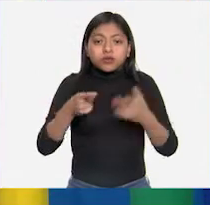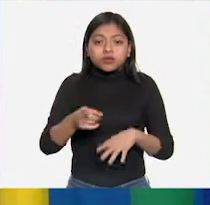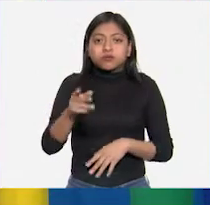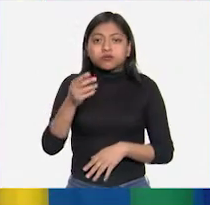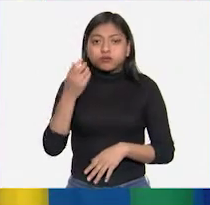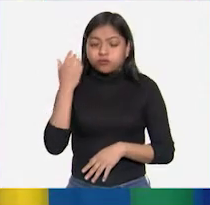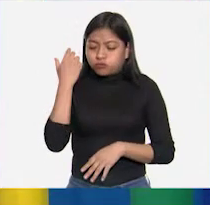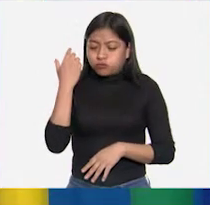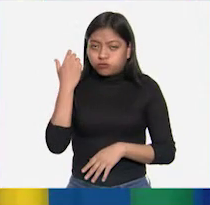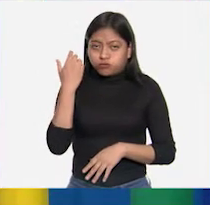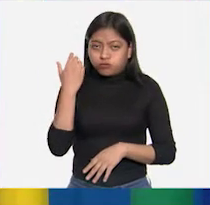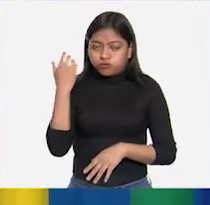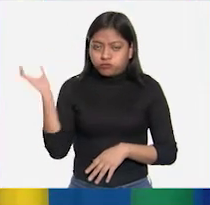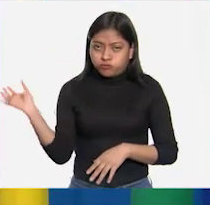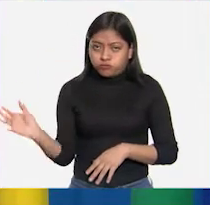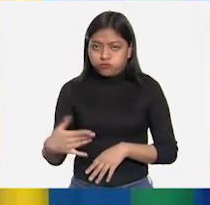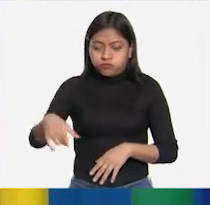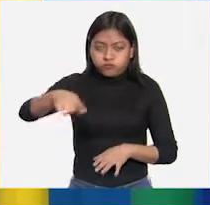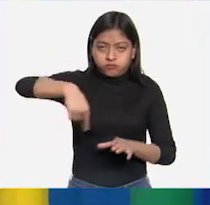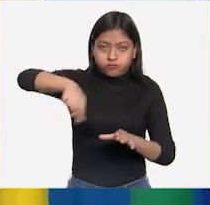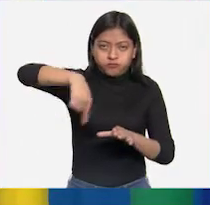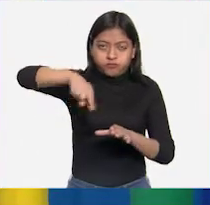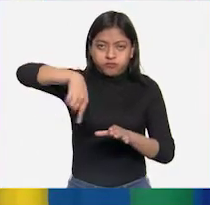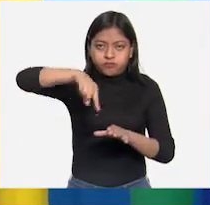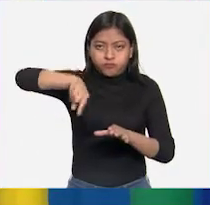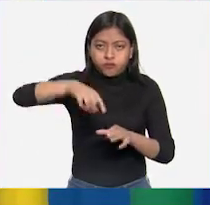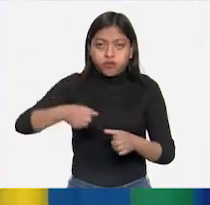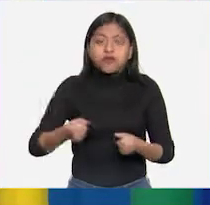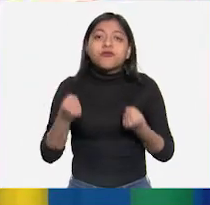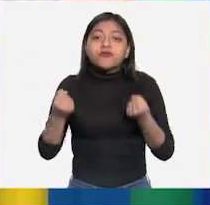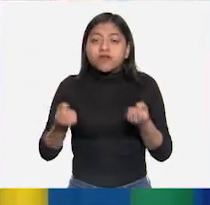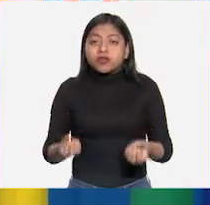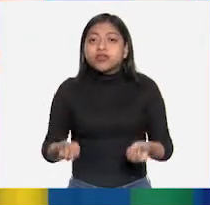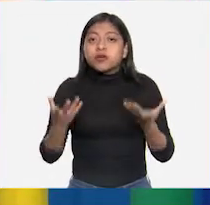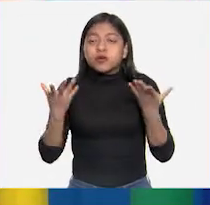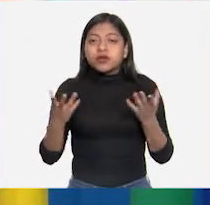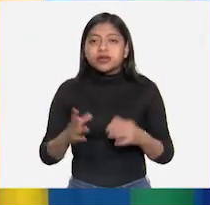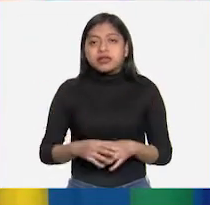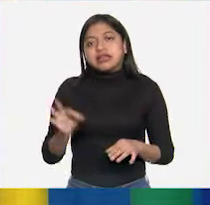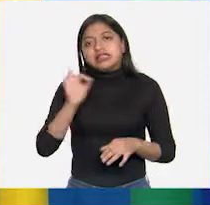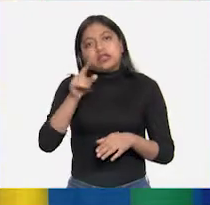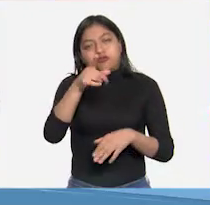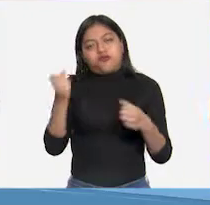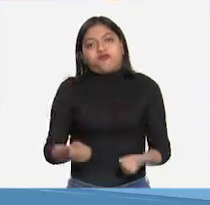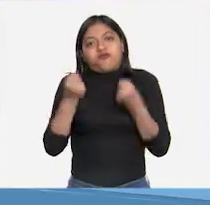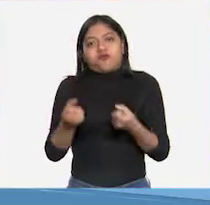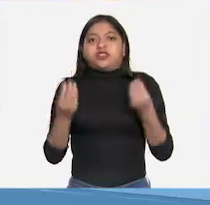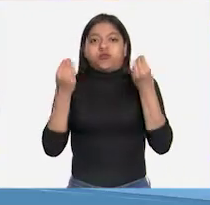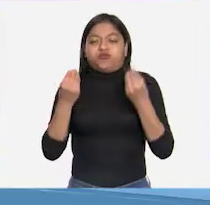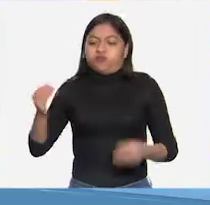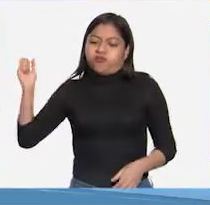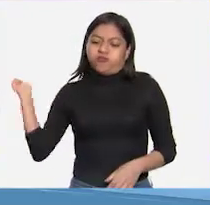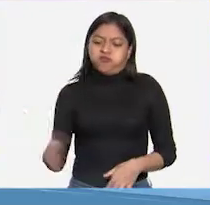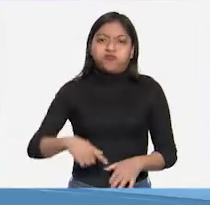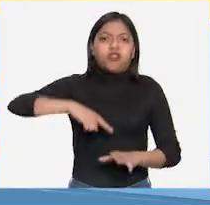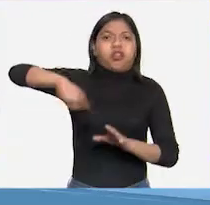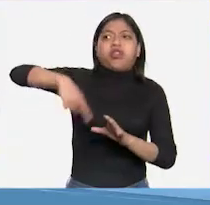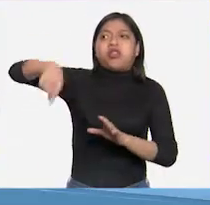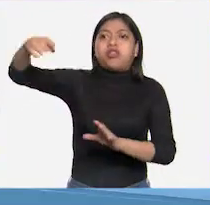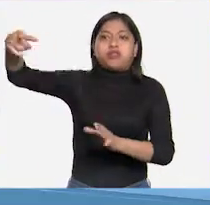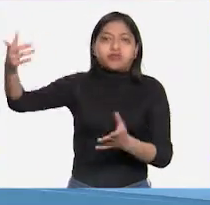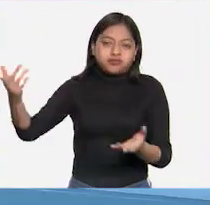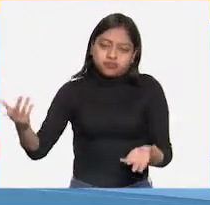lanzar el trompo para que caiga bailando y no salga rodando por todas partes. Ya que lo mencionas, es